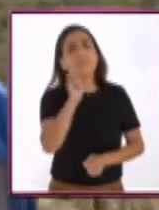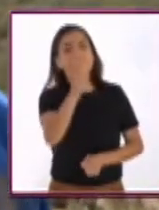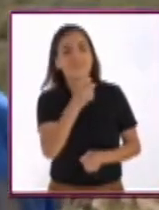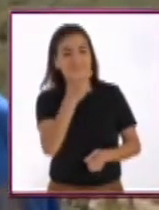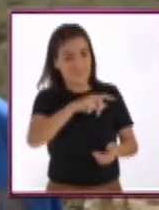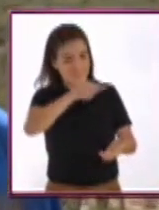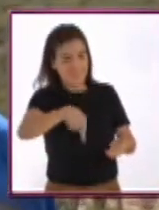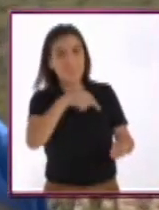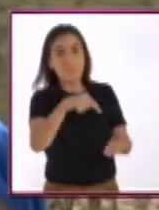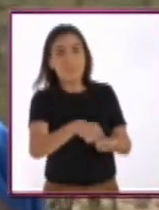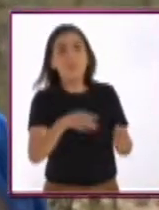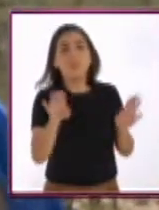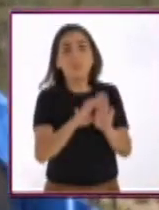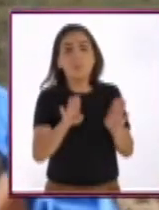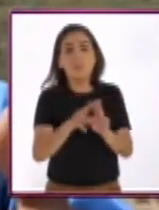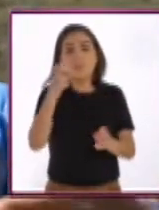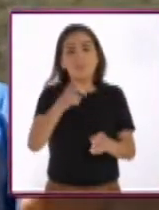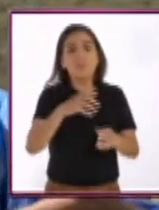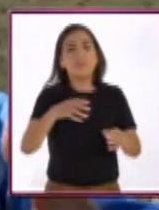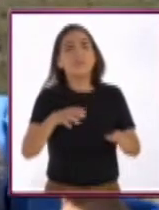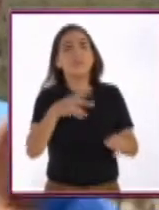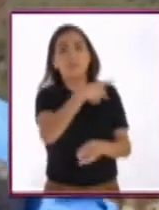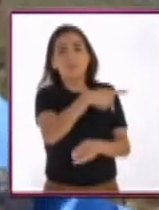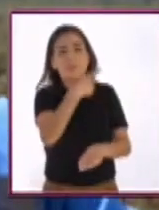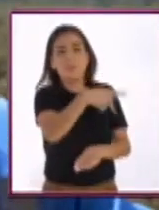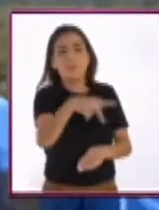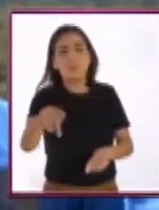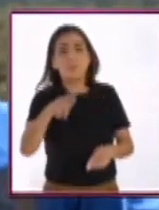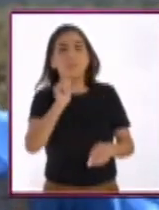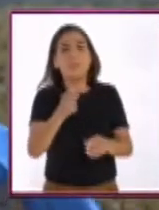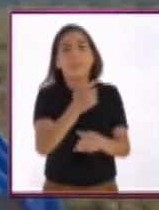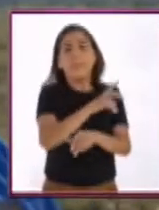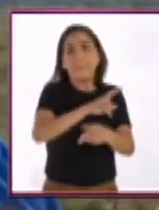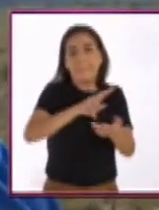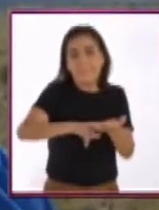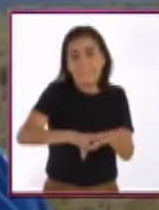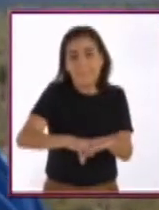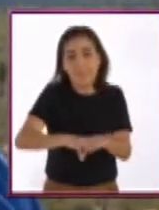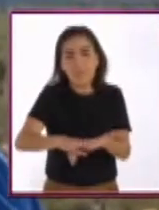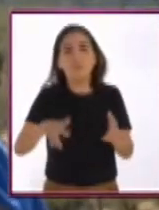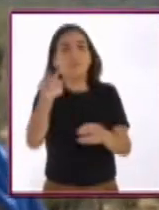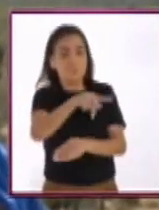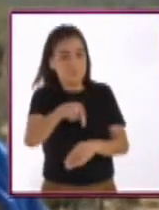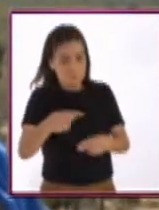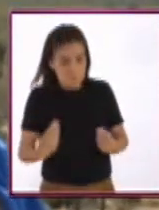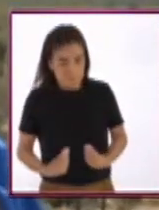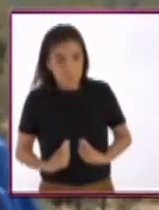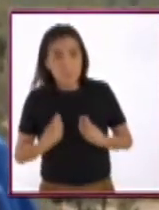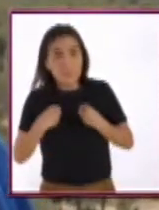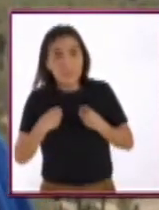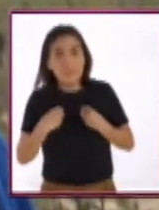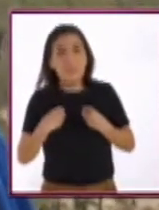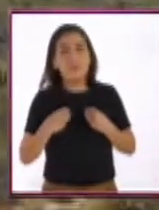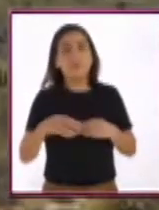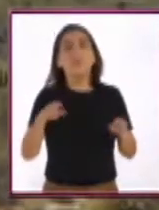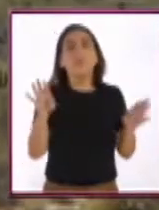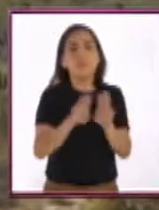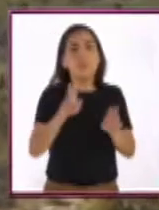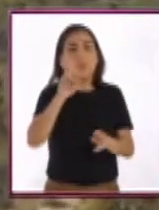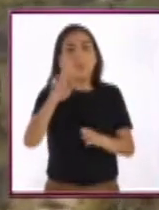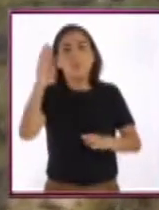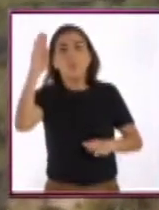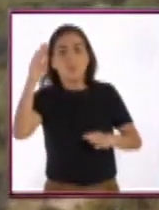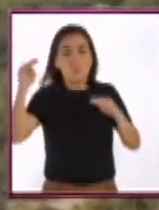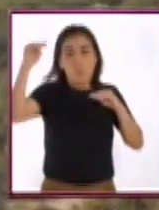Pues vamos cruzando este gran arroyo, cubierto de vegetación, una banda verde en el desierto, una banda de vida del